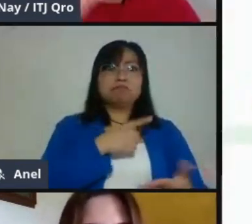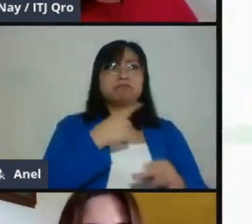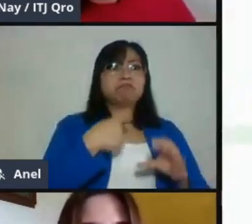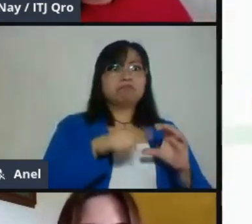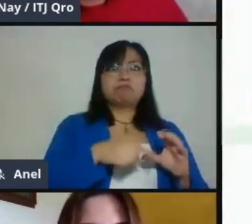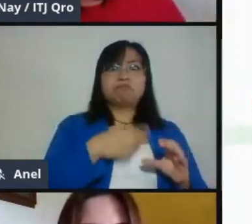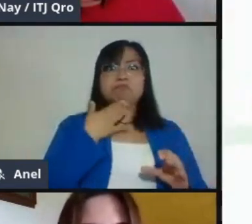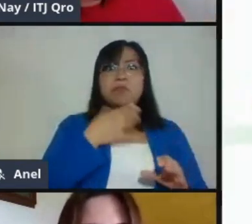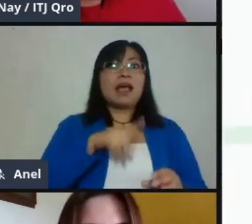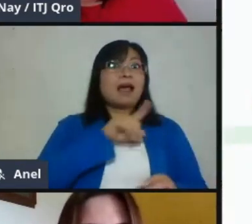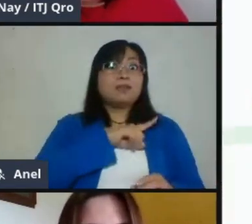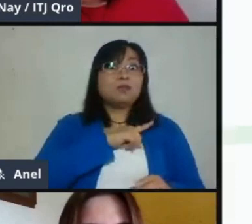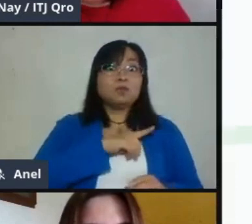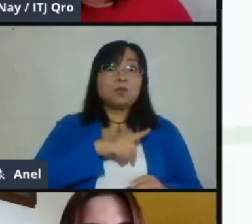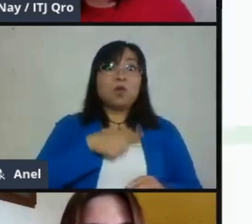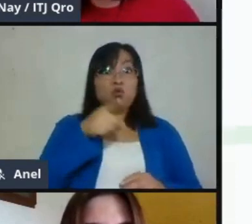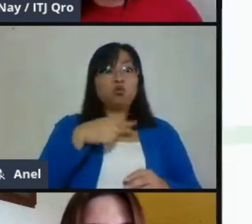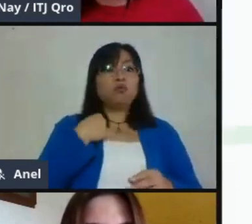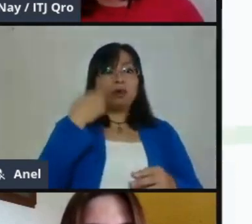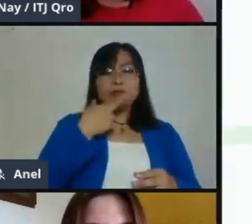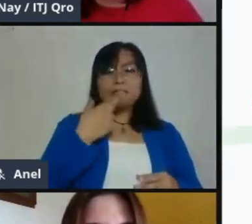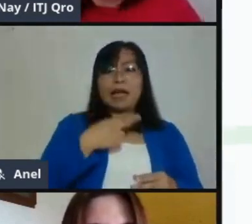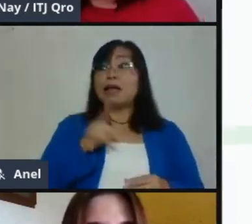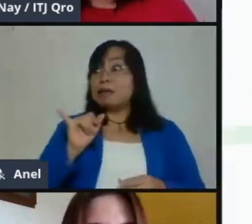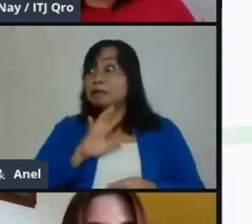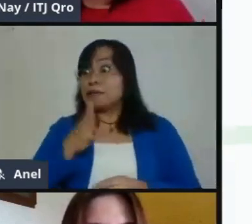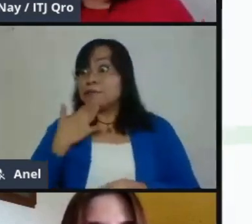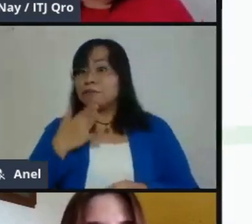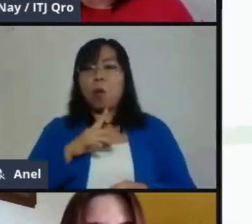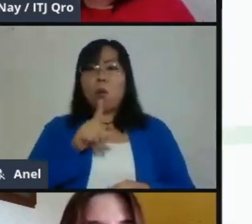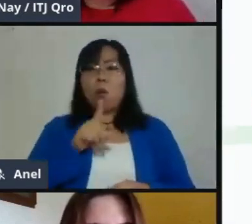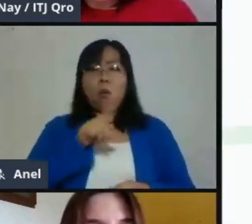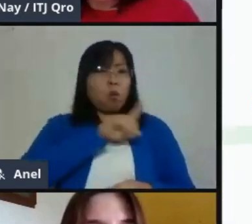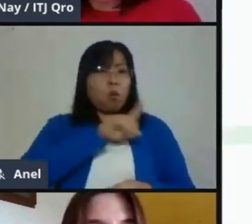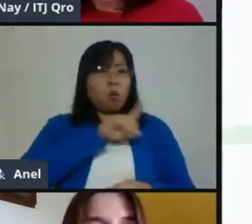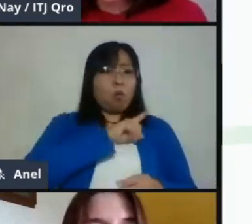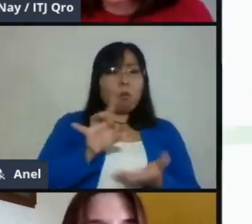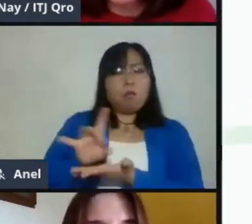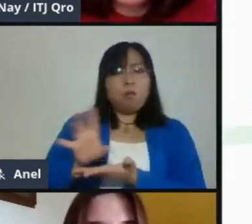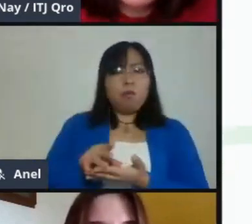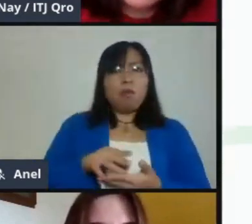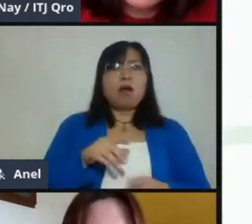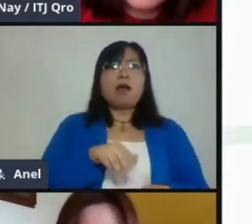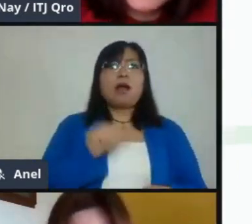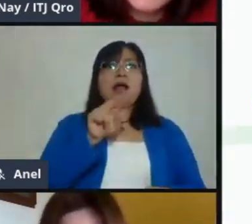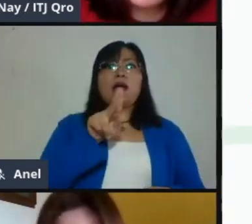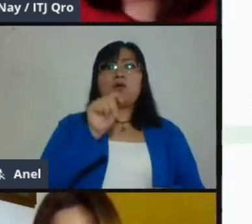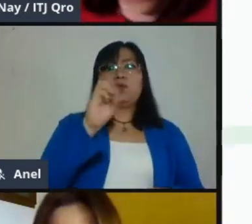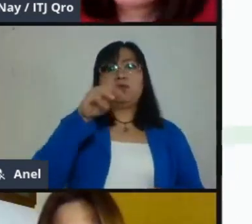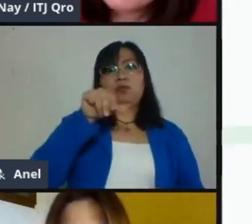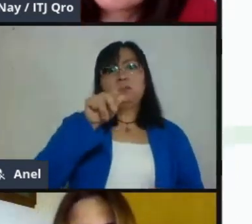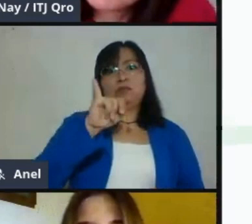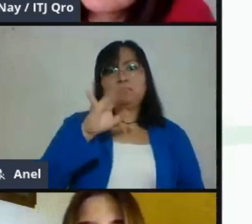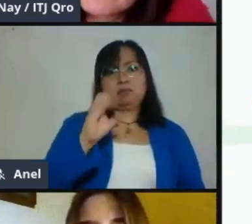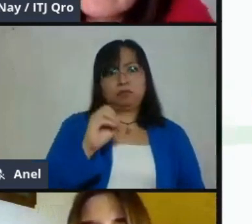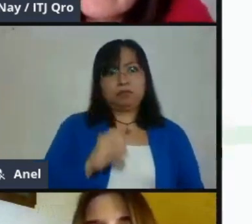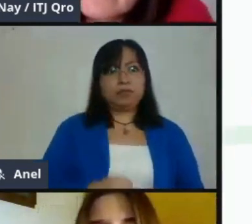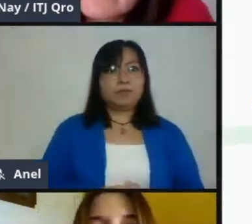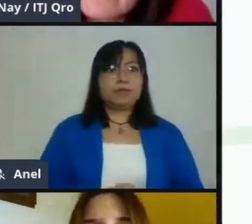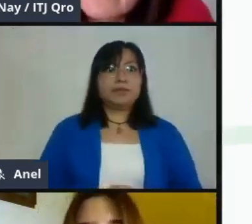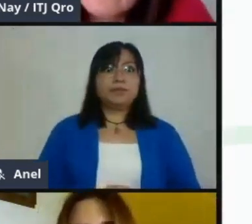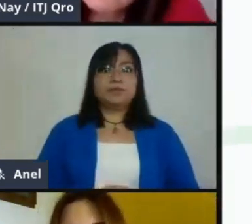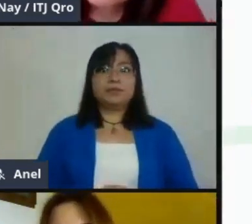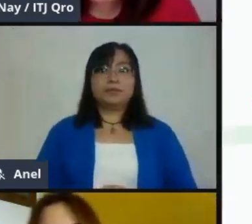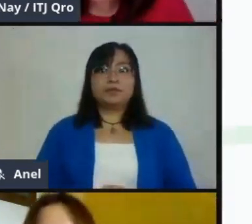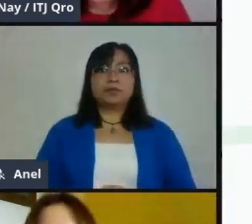automático para que los papás estén enterados de lo que están haciendo sus hijos. Oye, Nay, aquí están los profesores